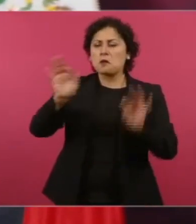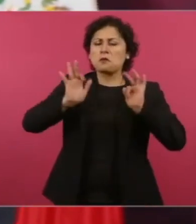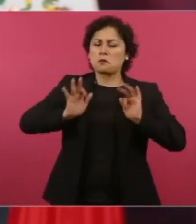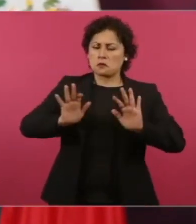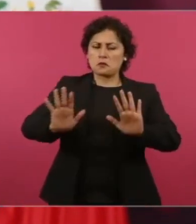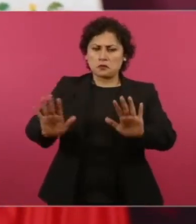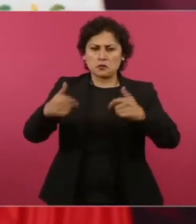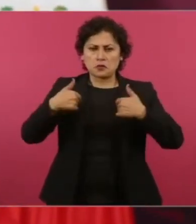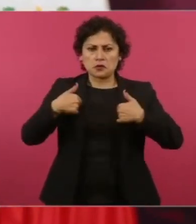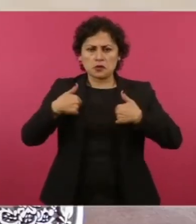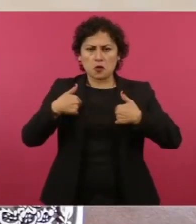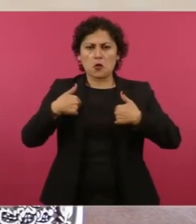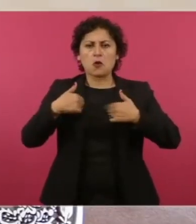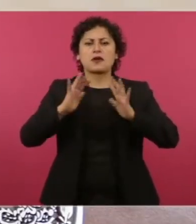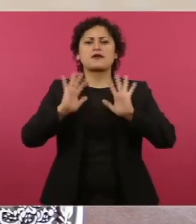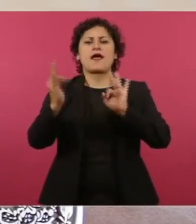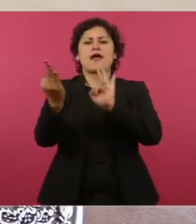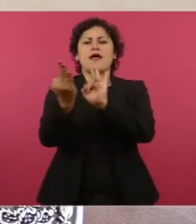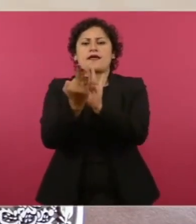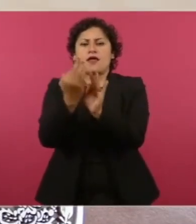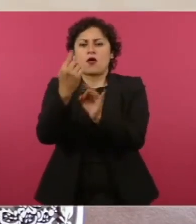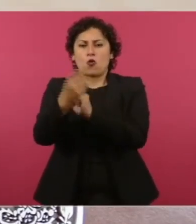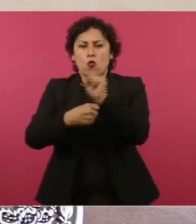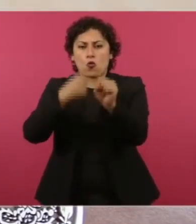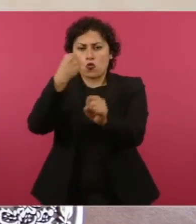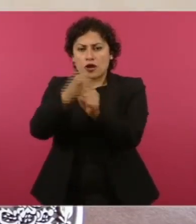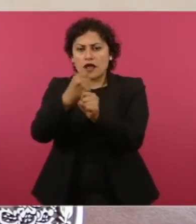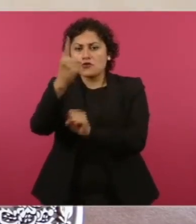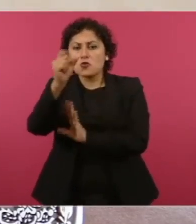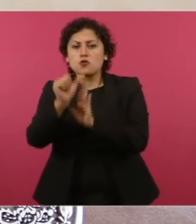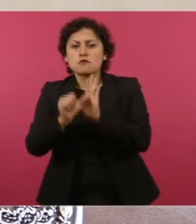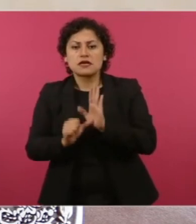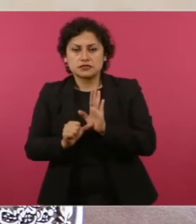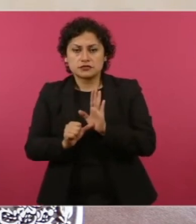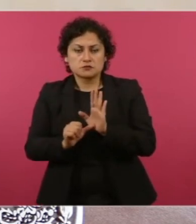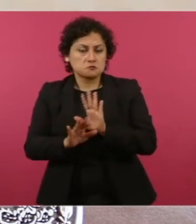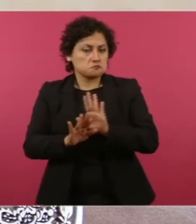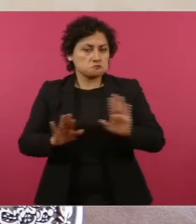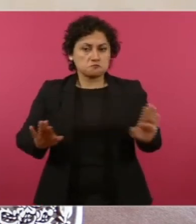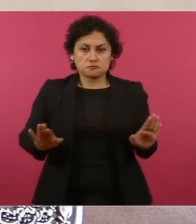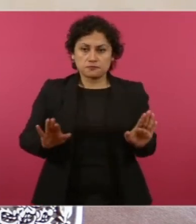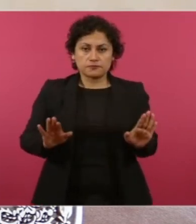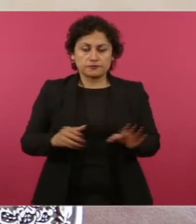Ya nada más me falta un año y un mes, entonces